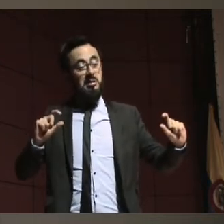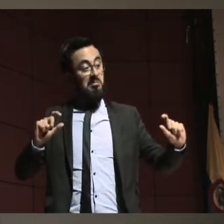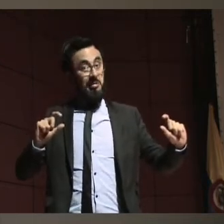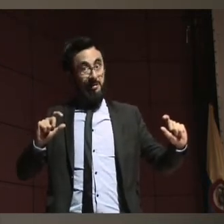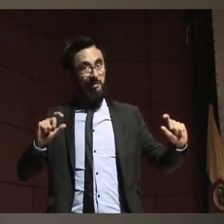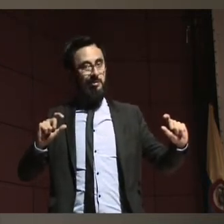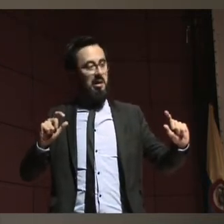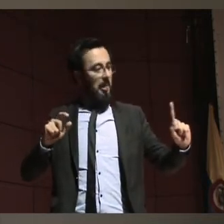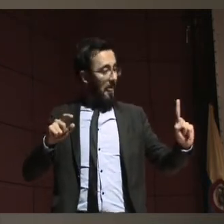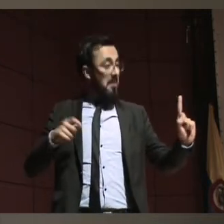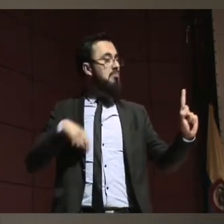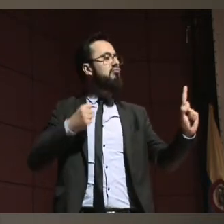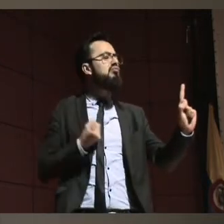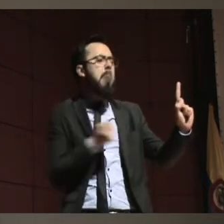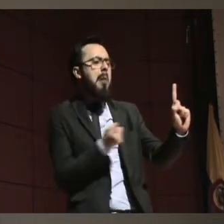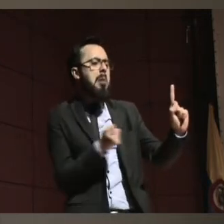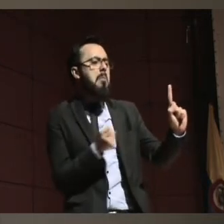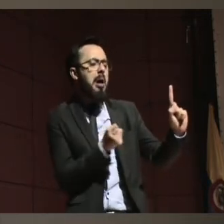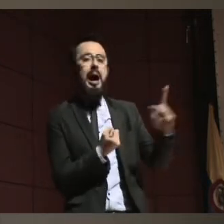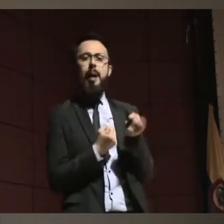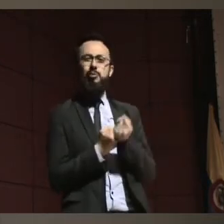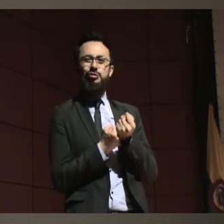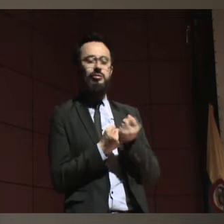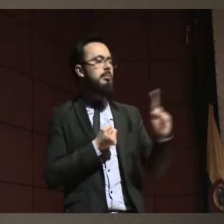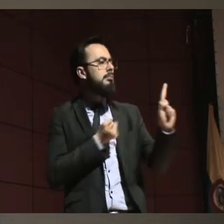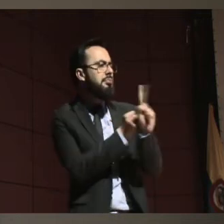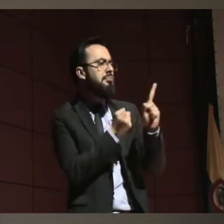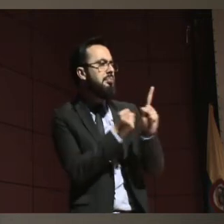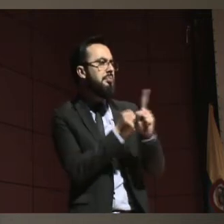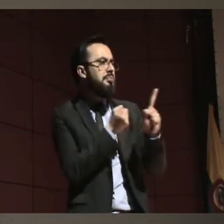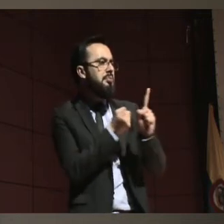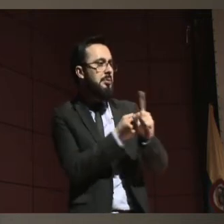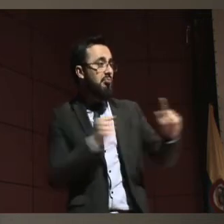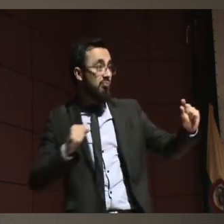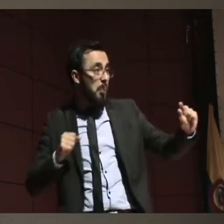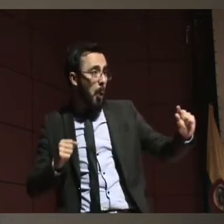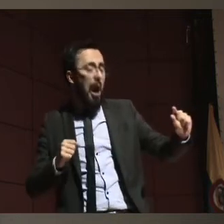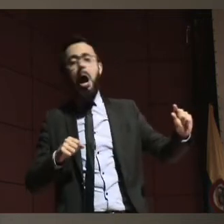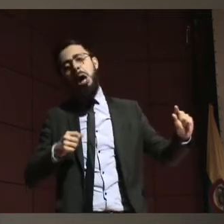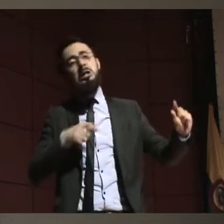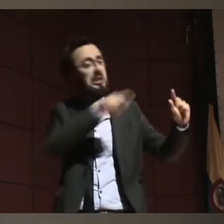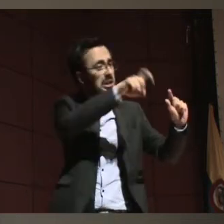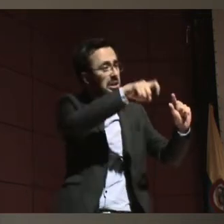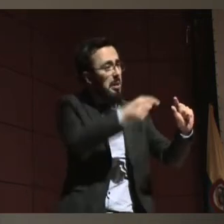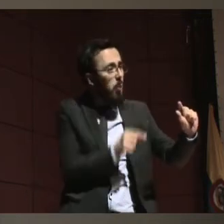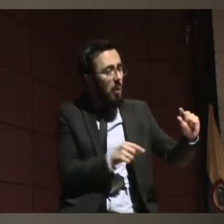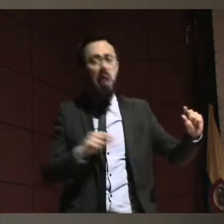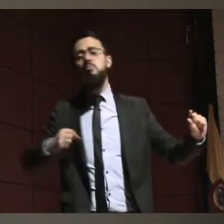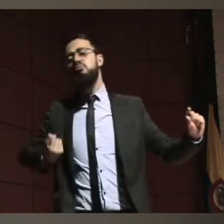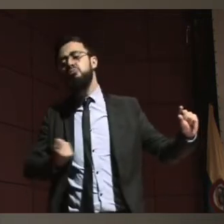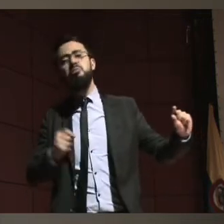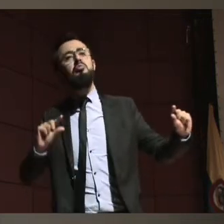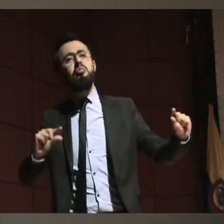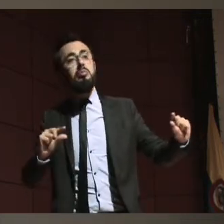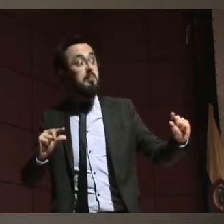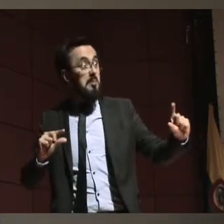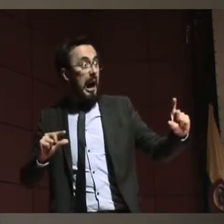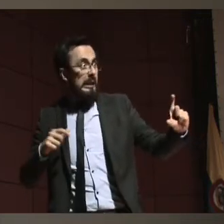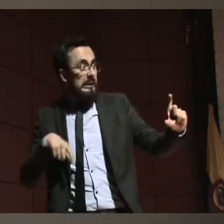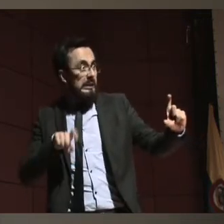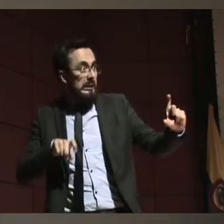que ser cambiados para que la voluntad se pueda expresar. Y por último, no solamente el hecho de que sea